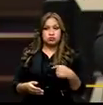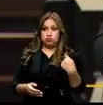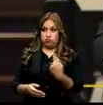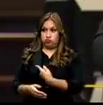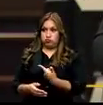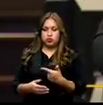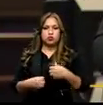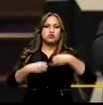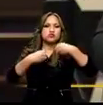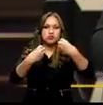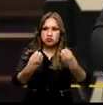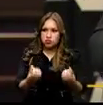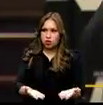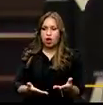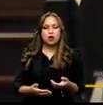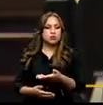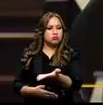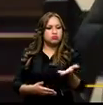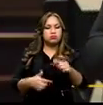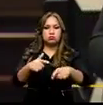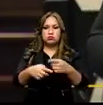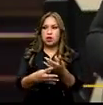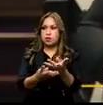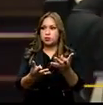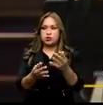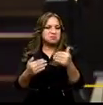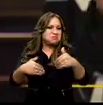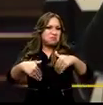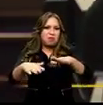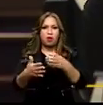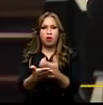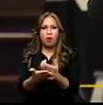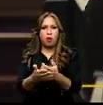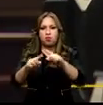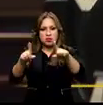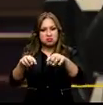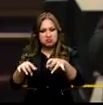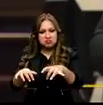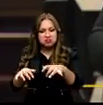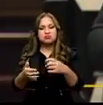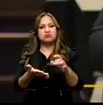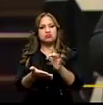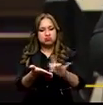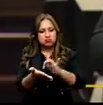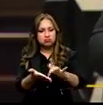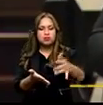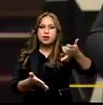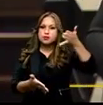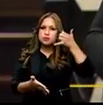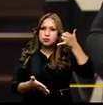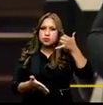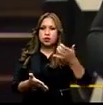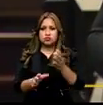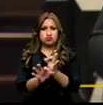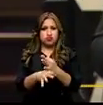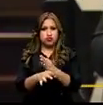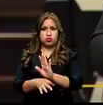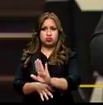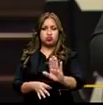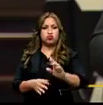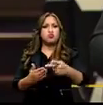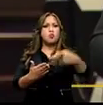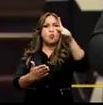usuarios una garantía de que cuando compren un computador, una tablet de un celular, éste pueda funcionar